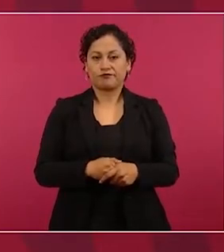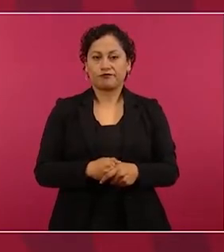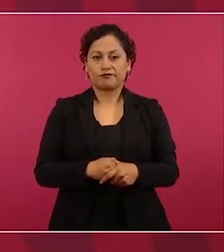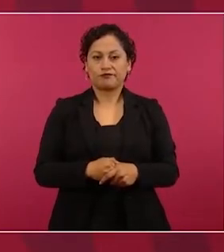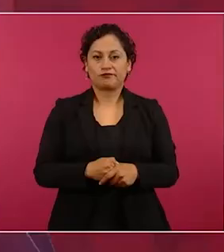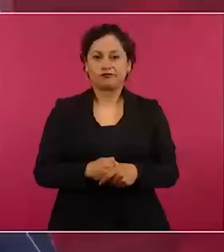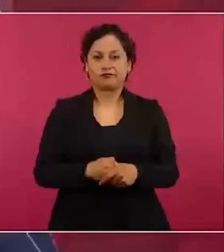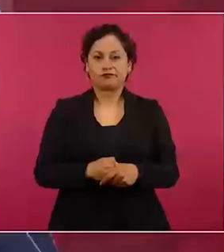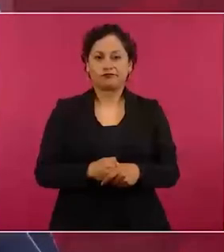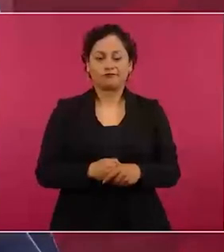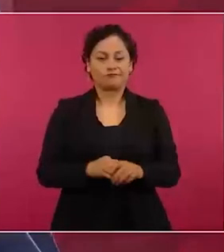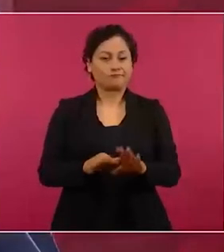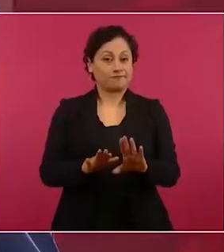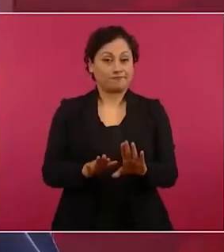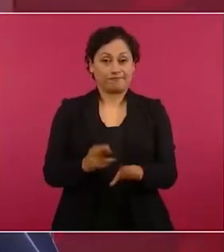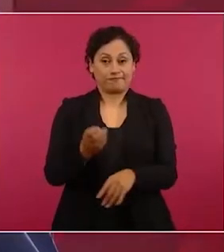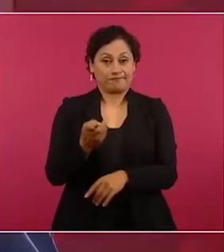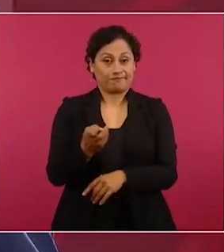No.